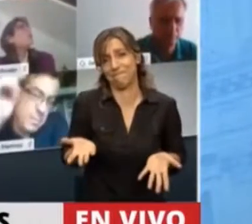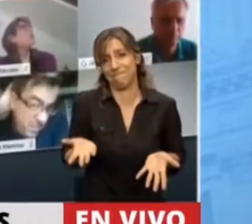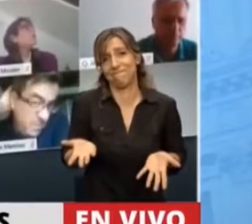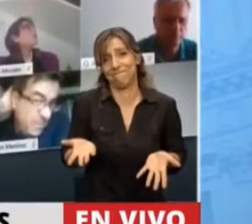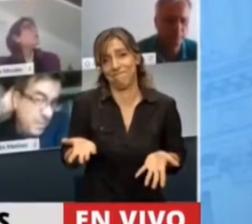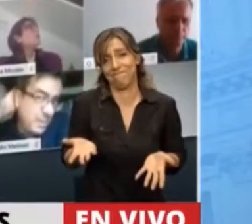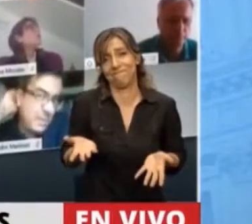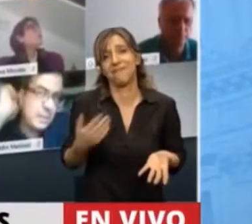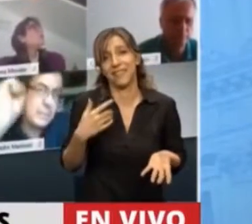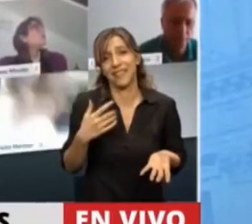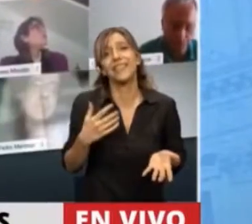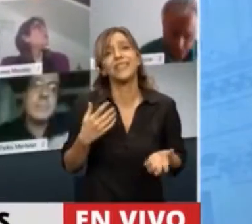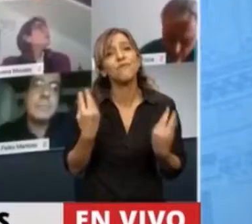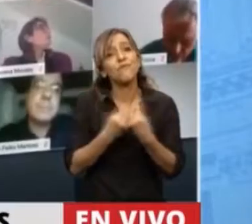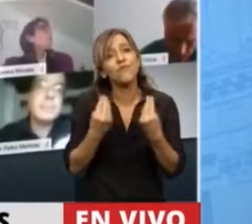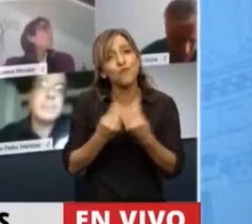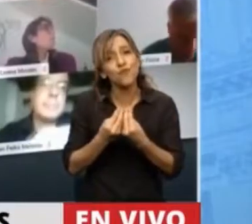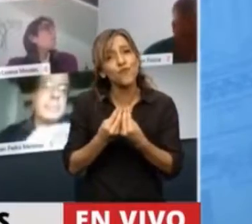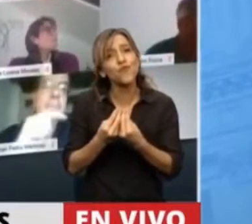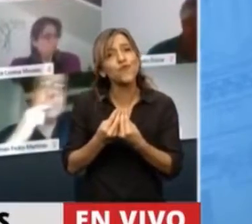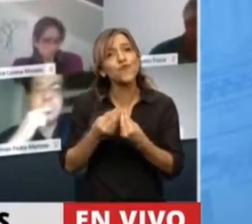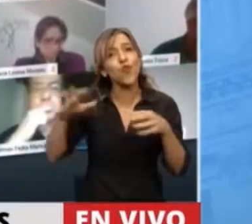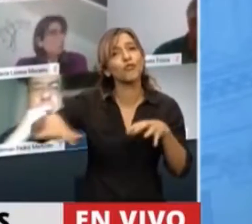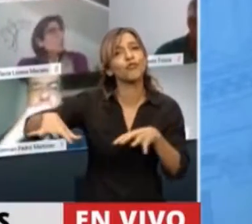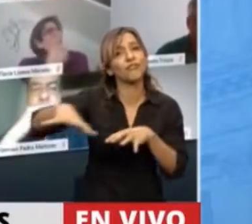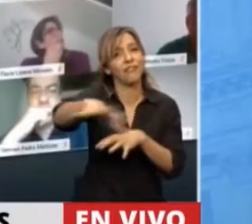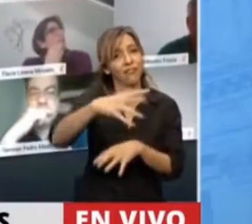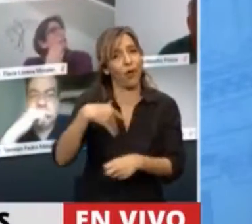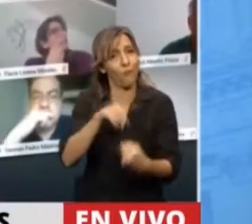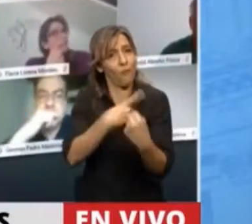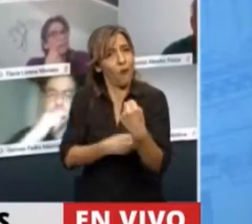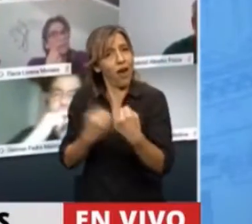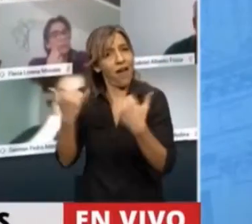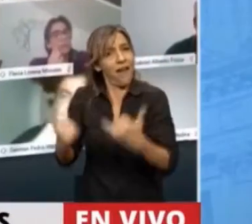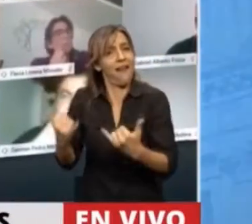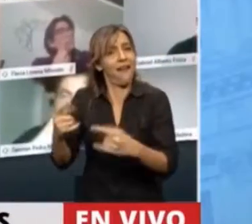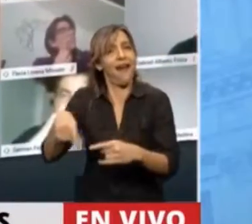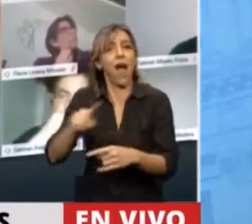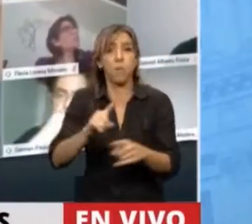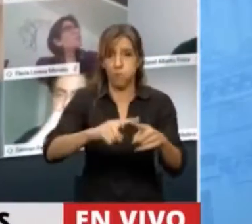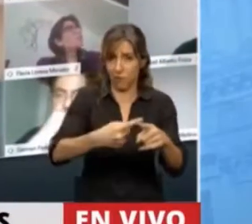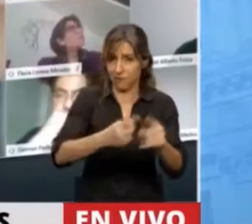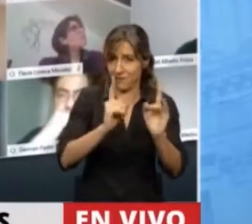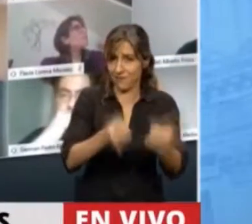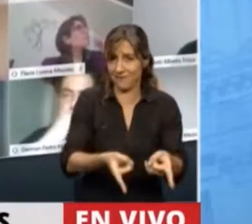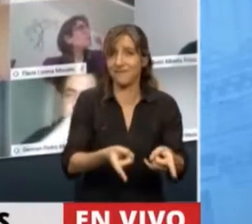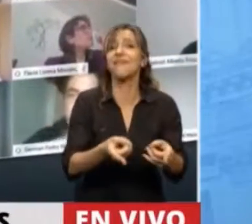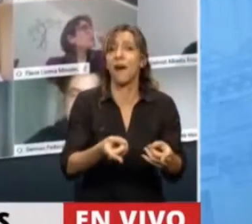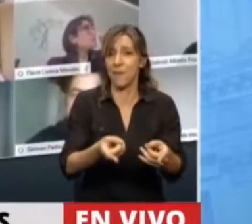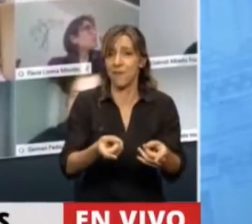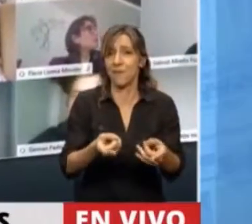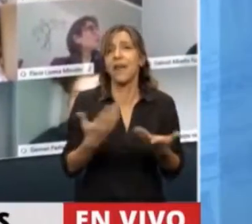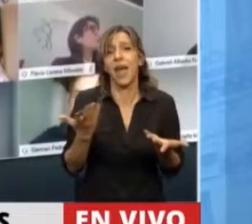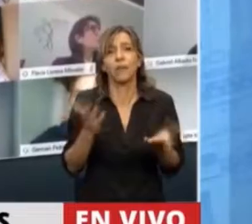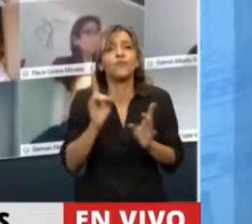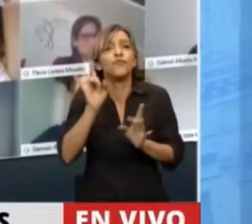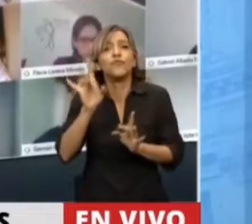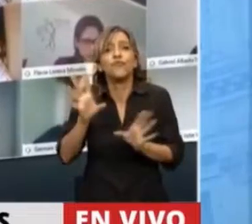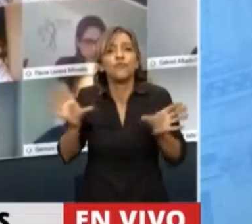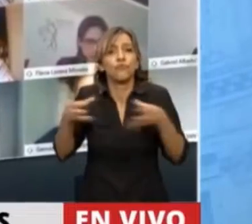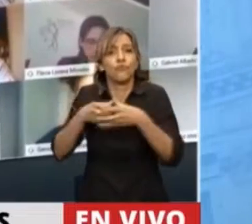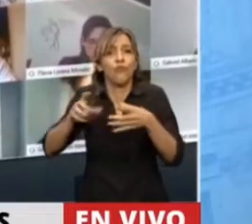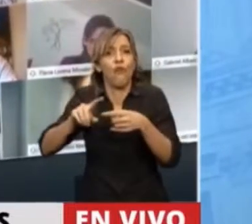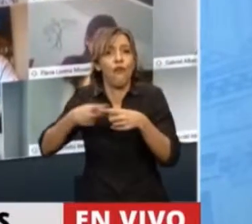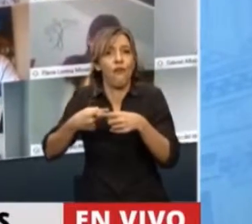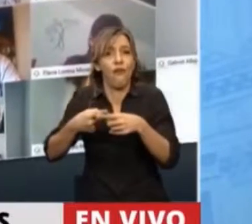de todos los sectores del poder económico, pero también del poder político. Digo, acá no es solamente el oficialismo, sino que juntos por el cambio ha salido